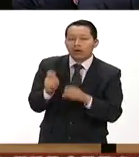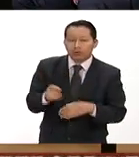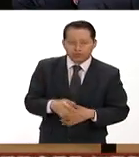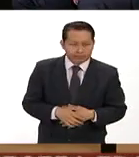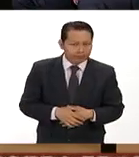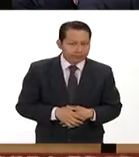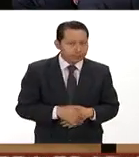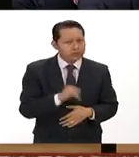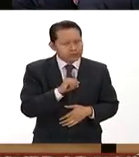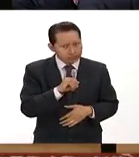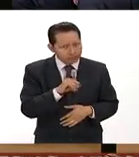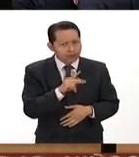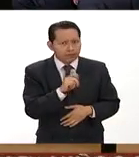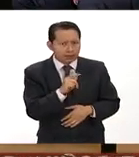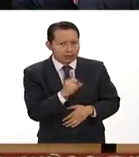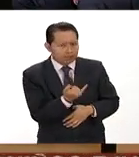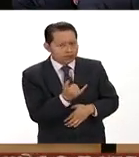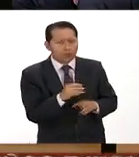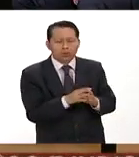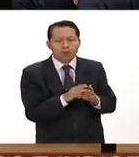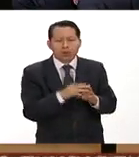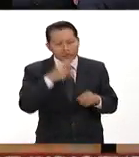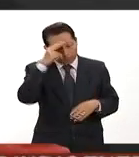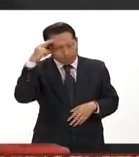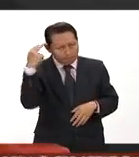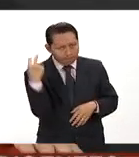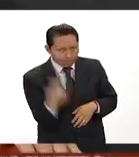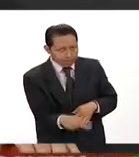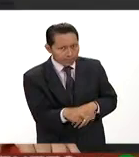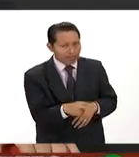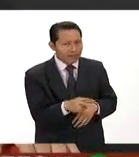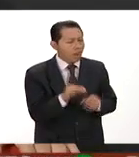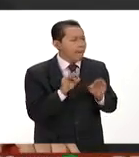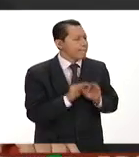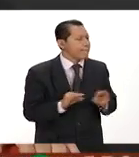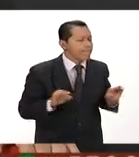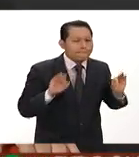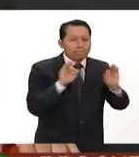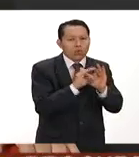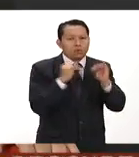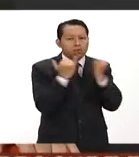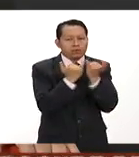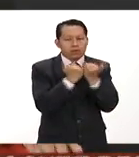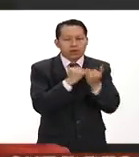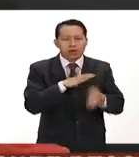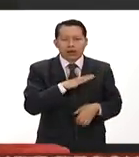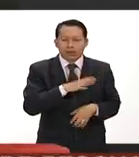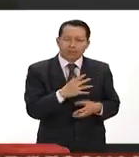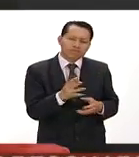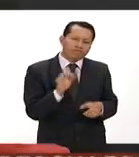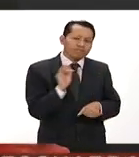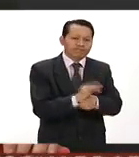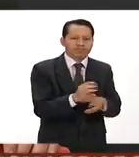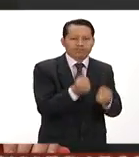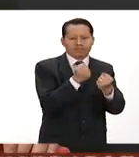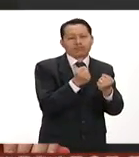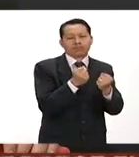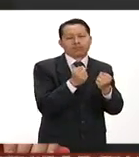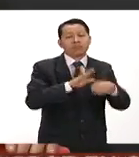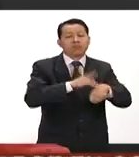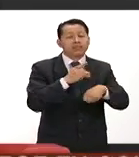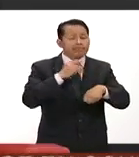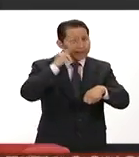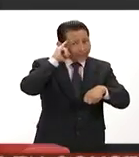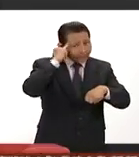sí en efecto Pati para México es muy importante rescatar y sobre todo que dejen de perderse las